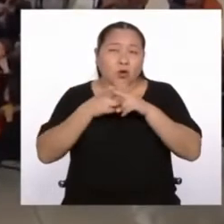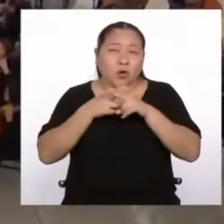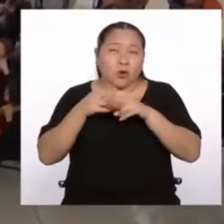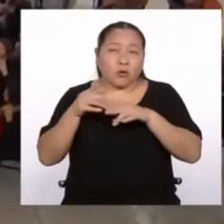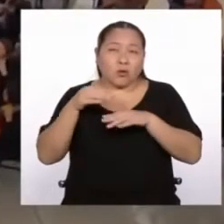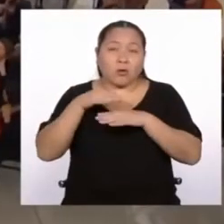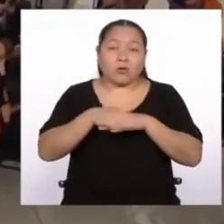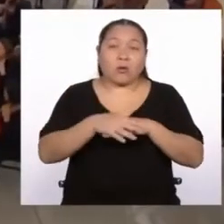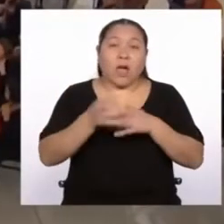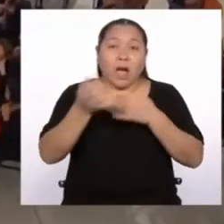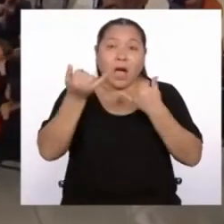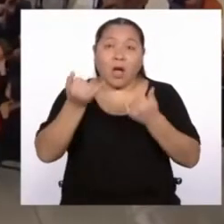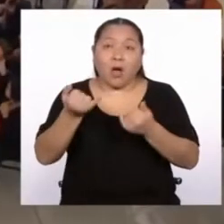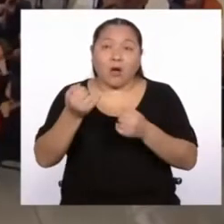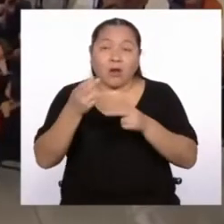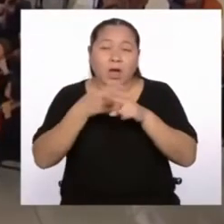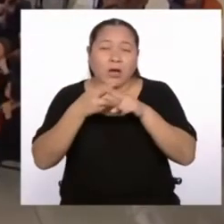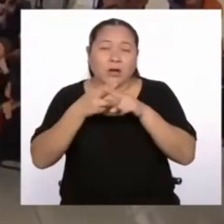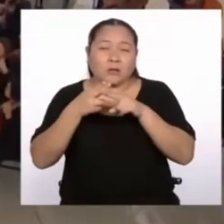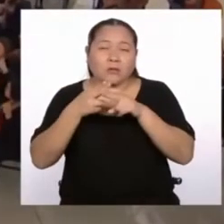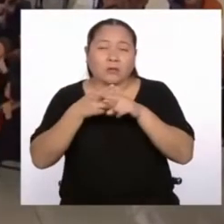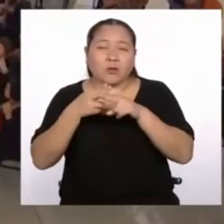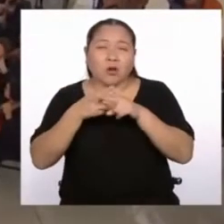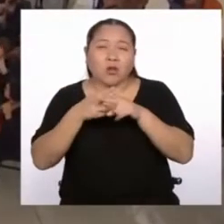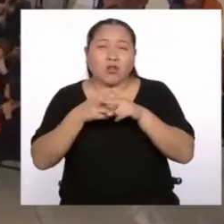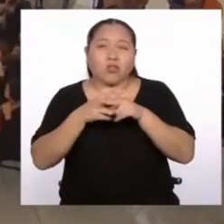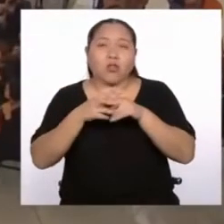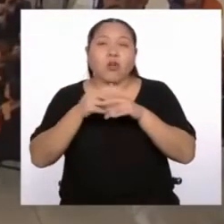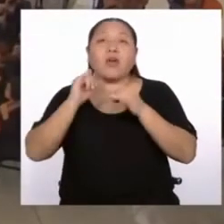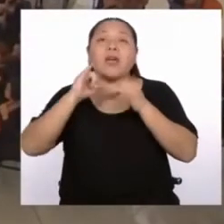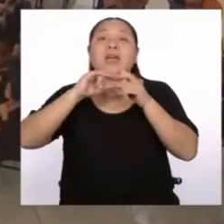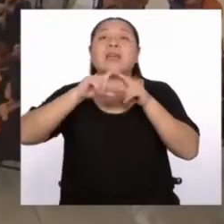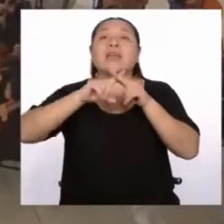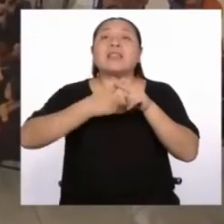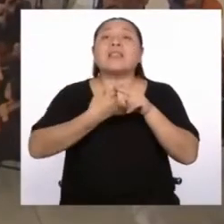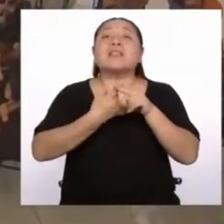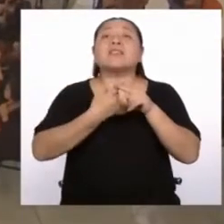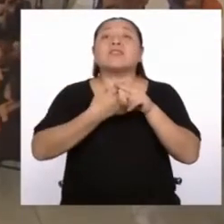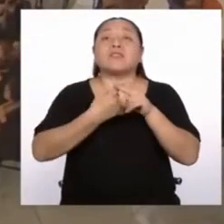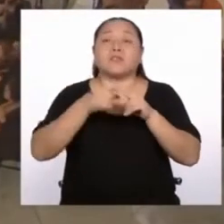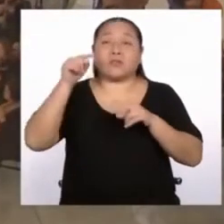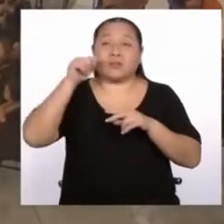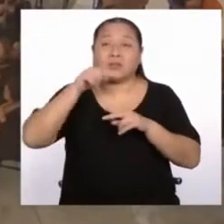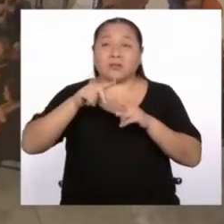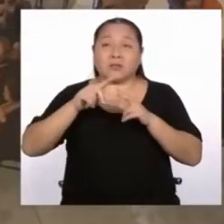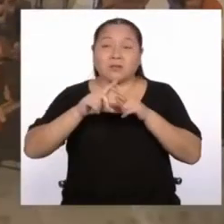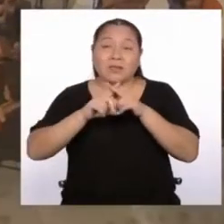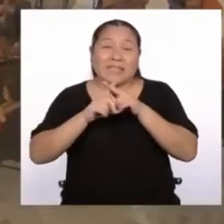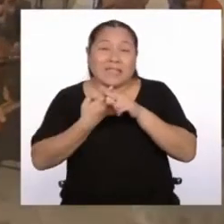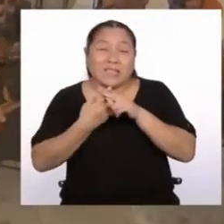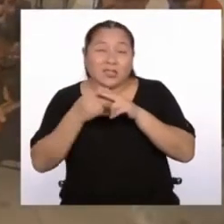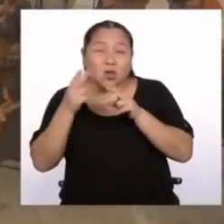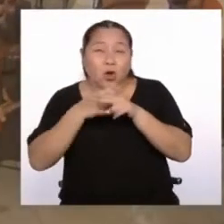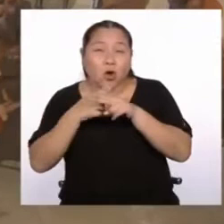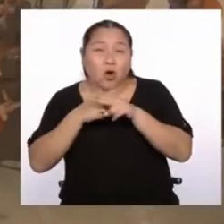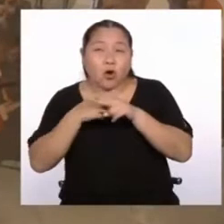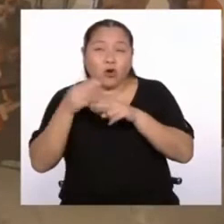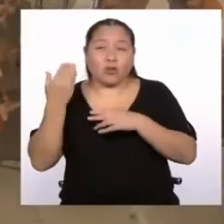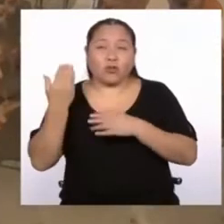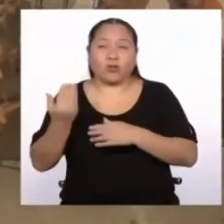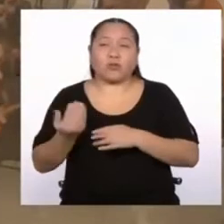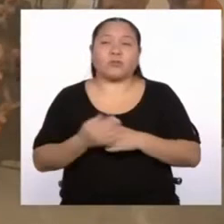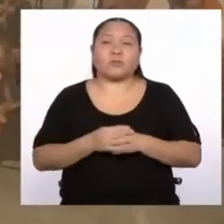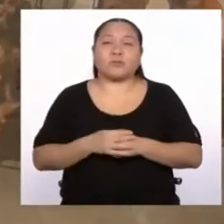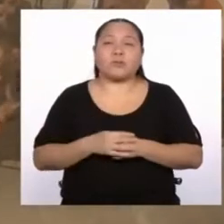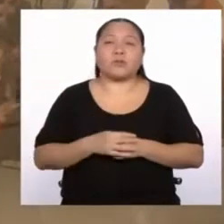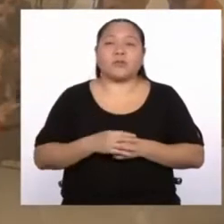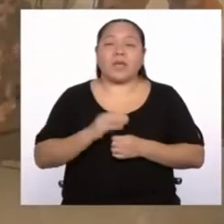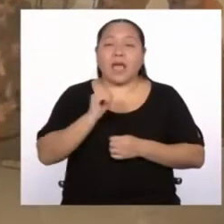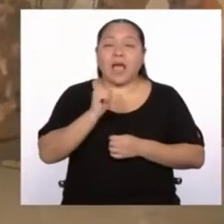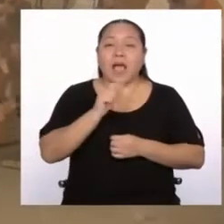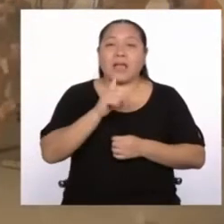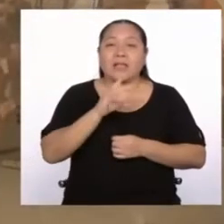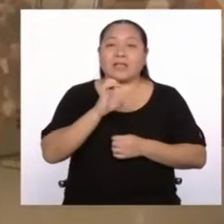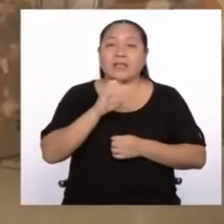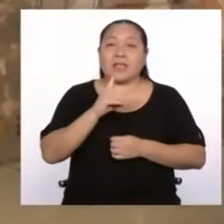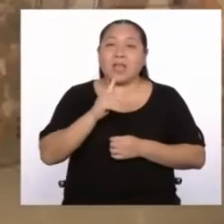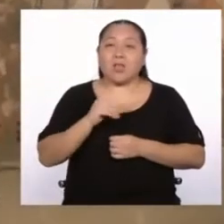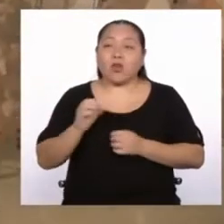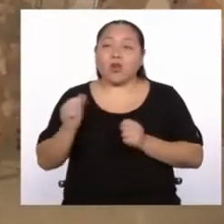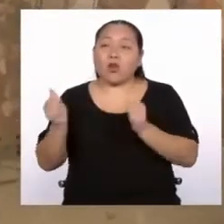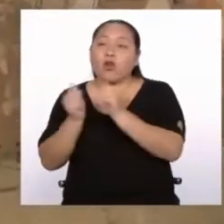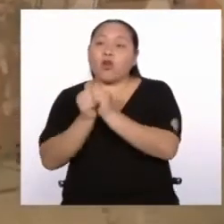actual que se canta, de los pocos tiempos que da esa entrada abalanzante, es Alcedo y